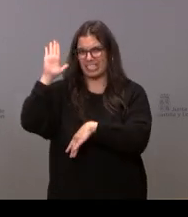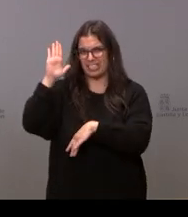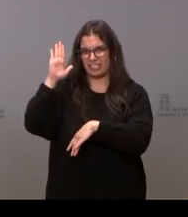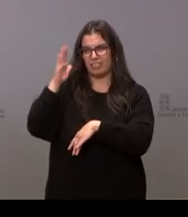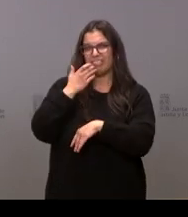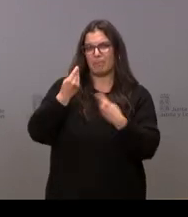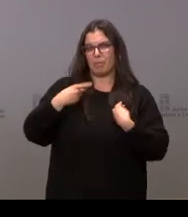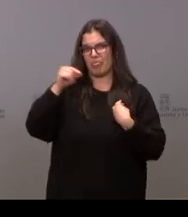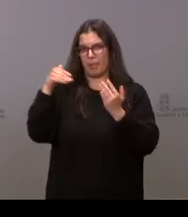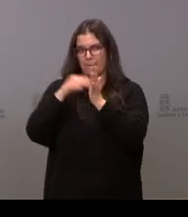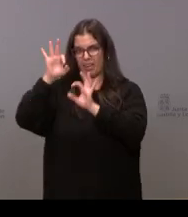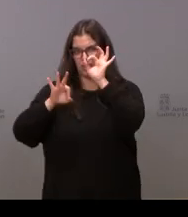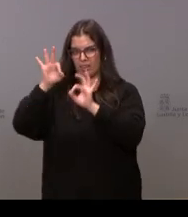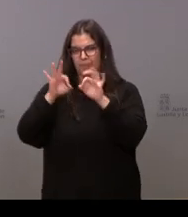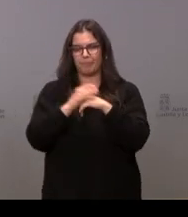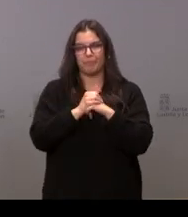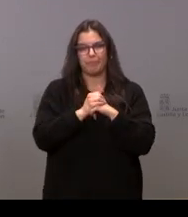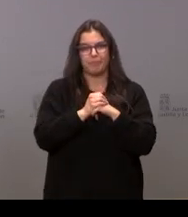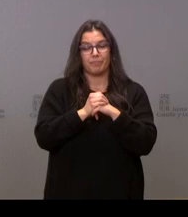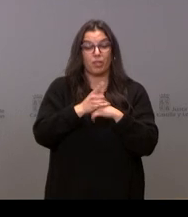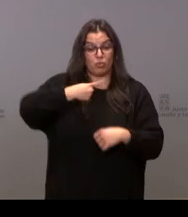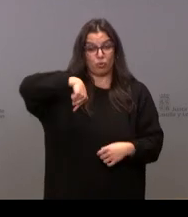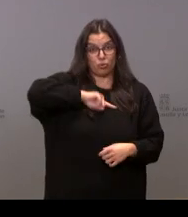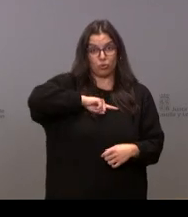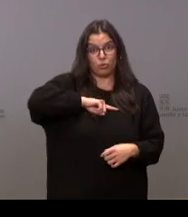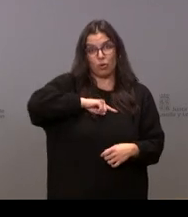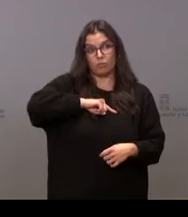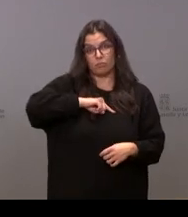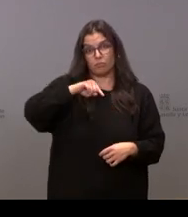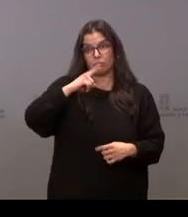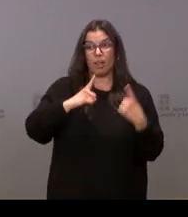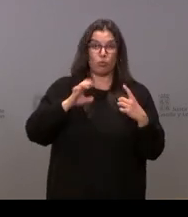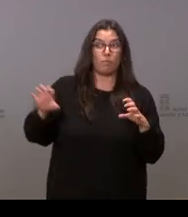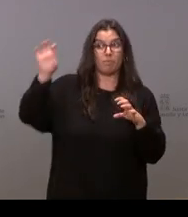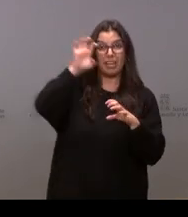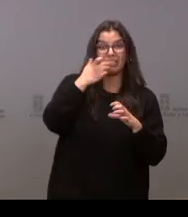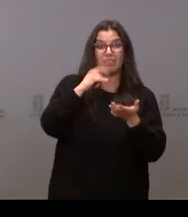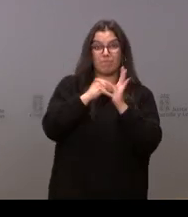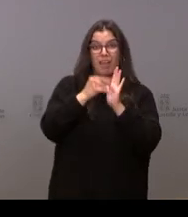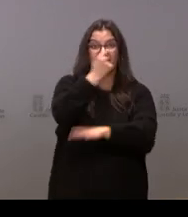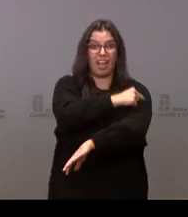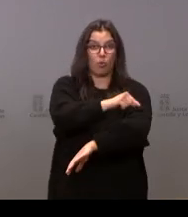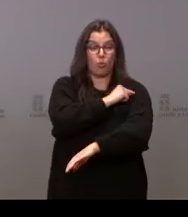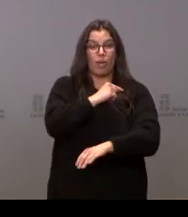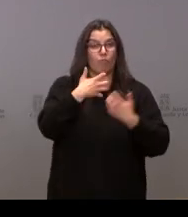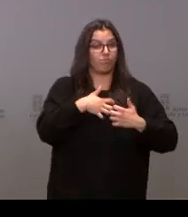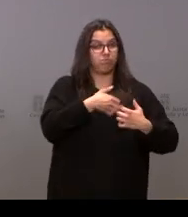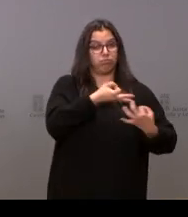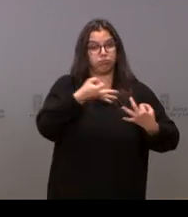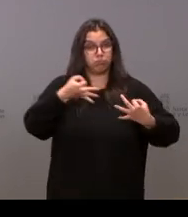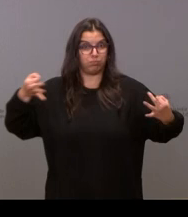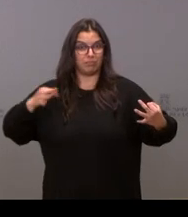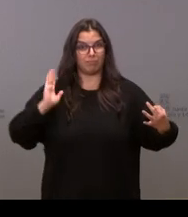100.000 habitantes. Y nosotros, y yo creo que aquellos países en los que el plan de vacunación ha funcionado,